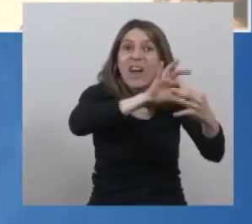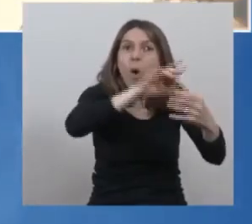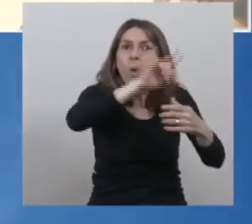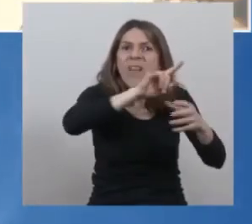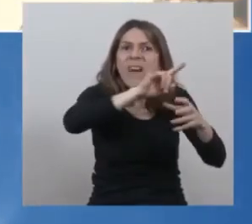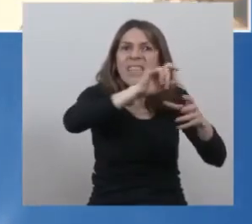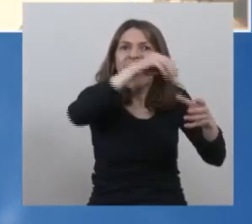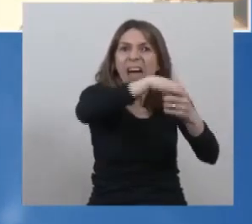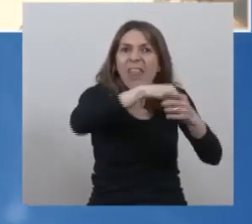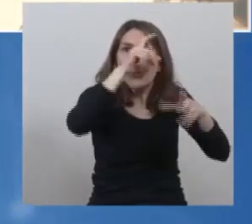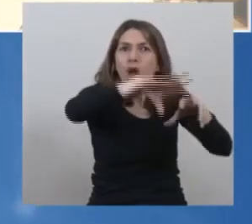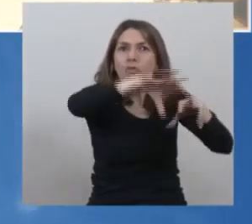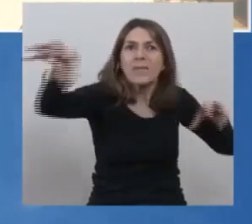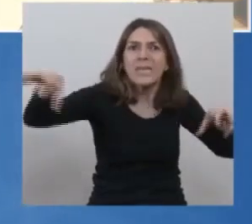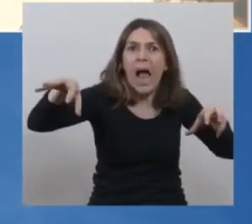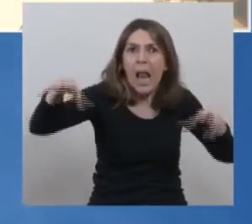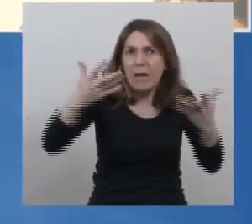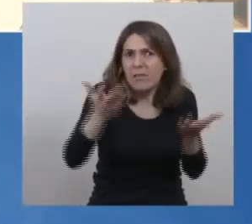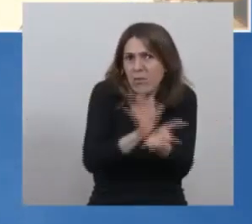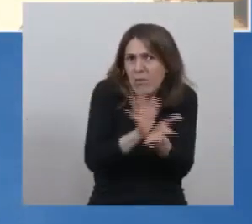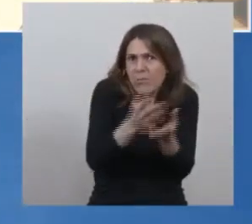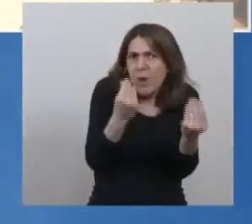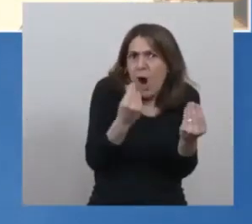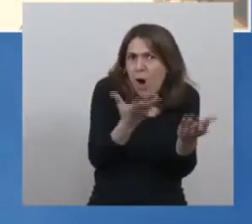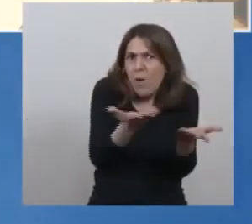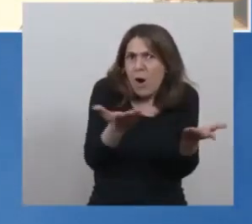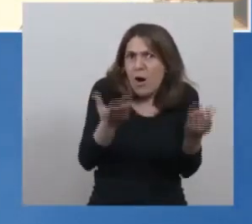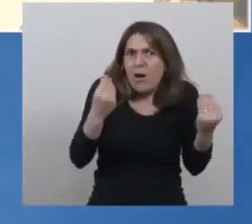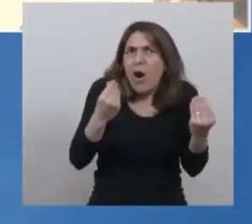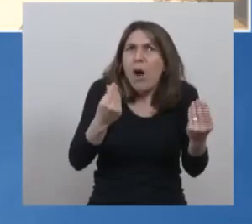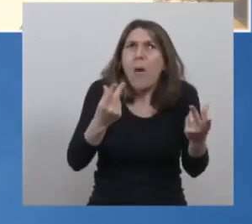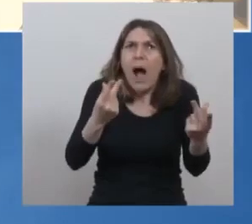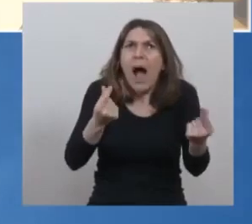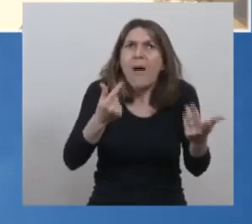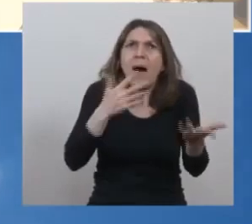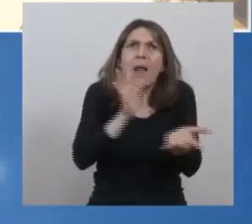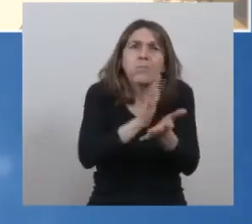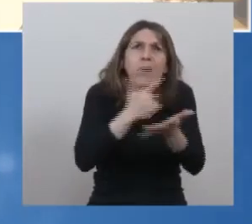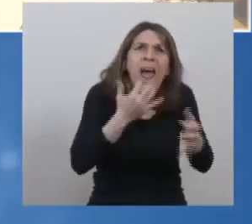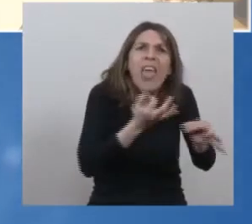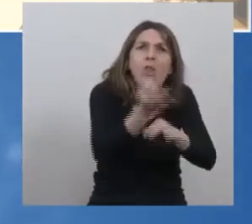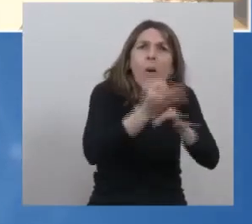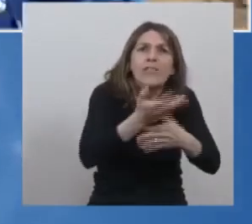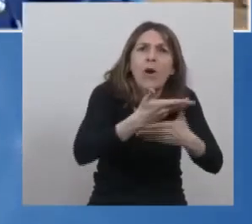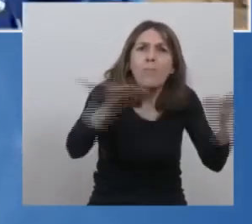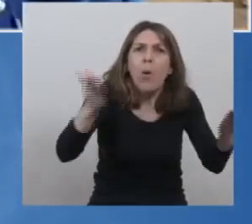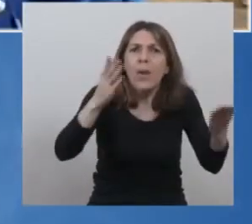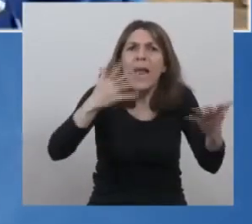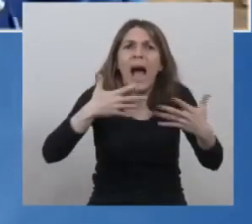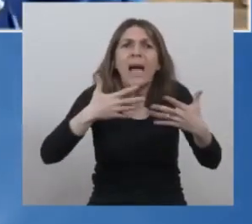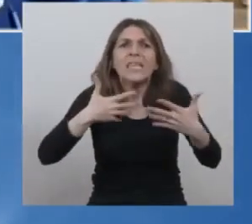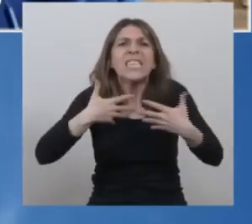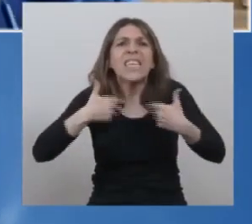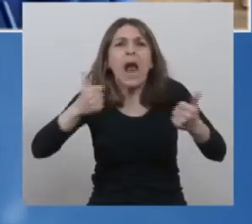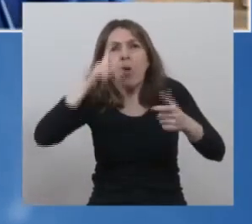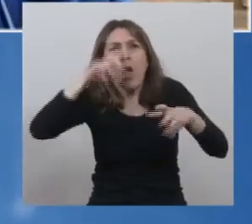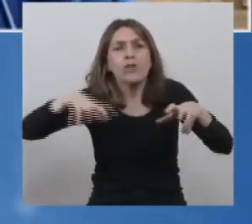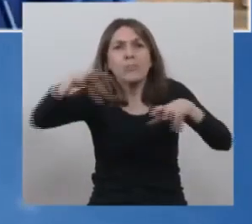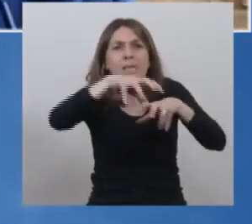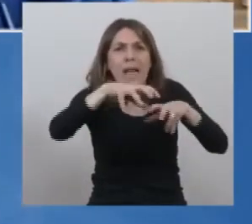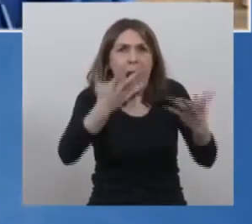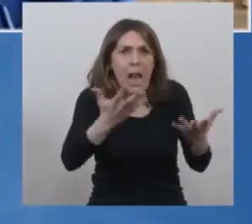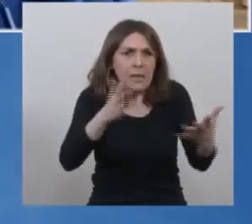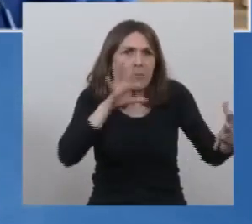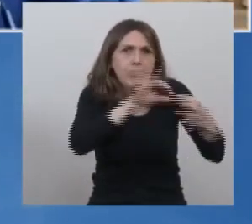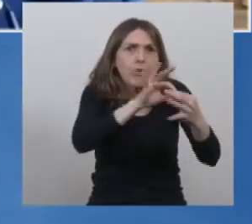no es otra cosa que darle valor a la educación pública y a la salud pública que